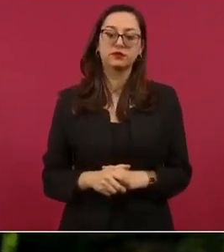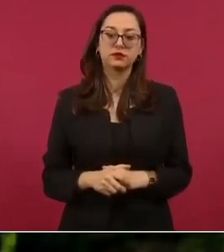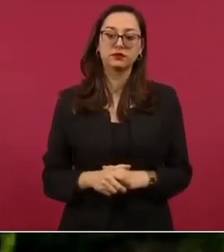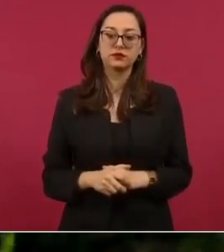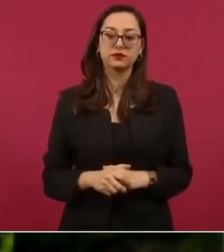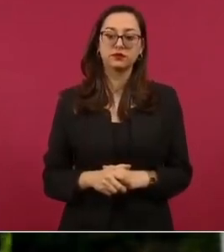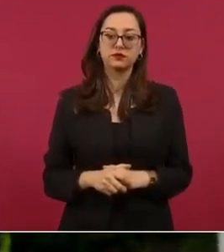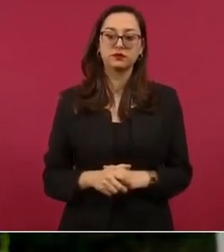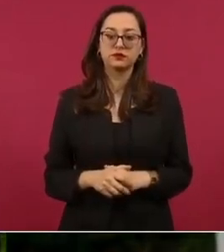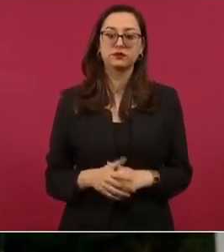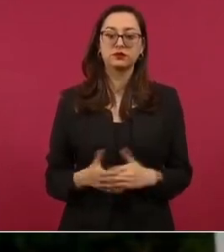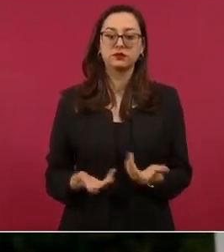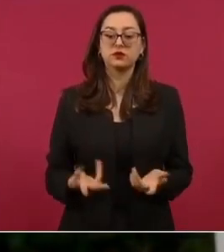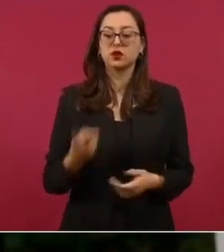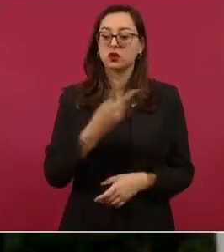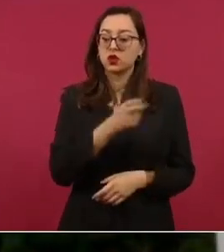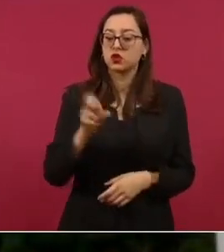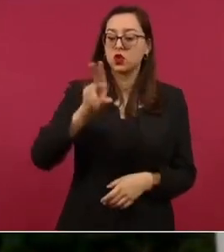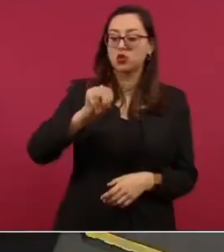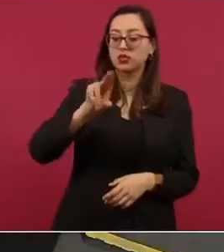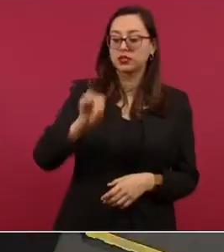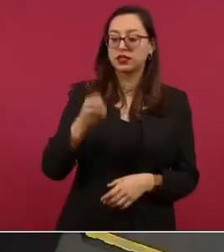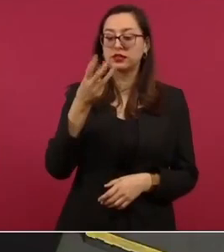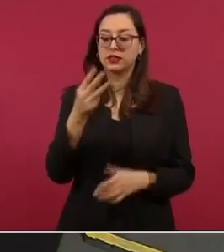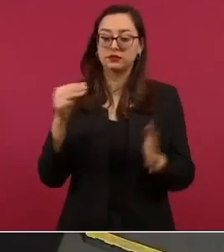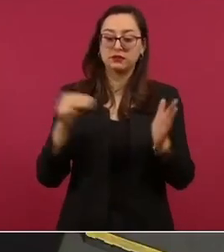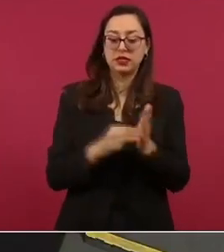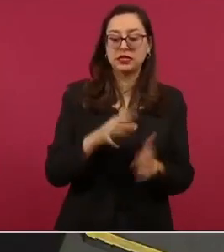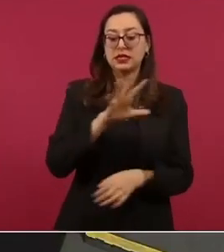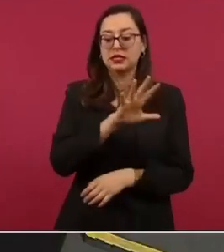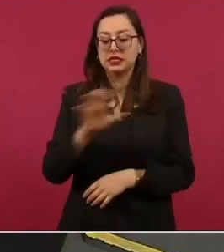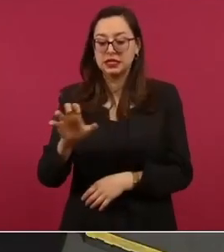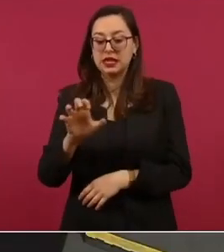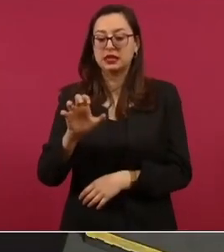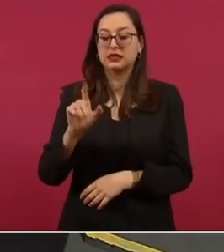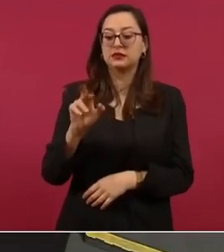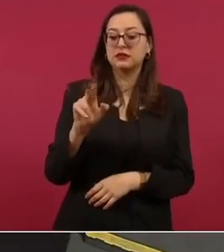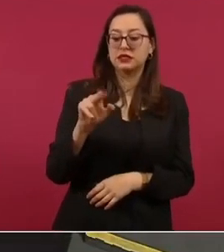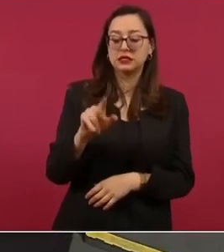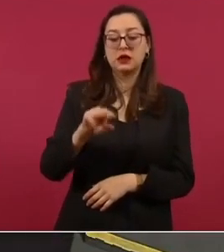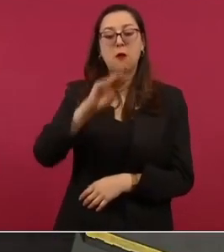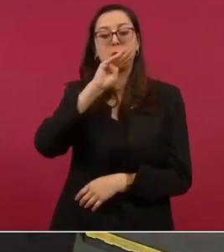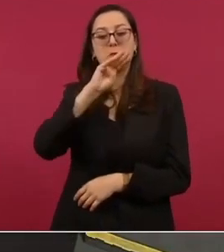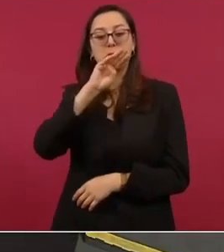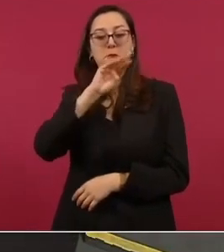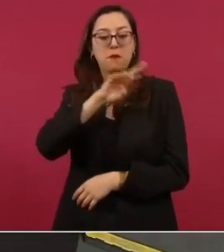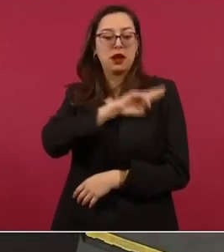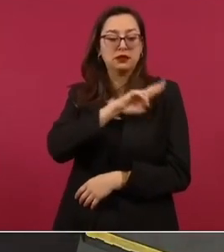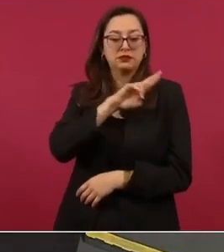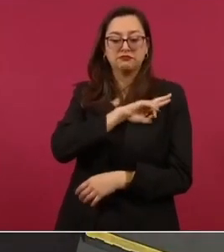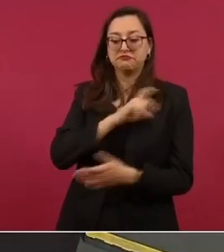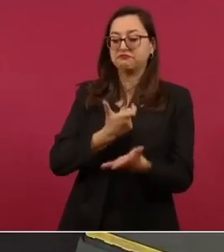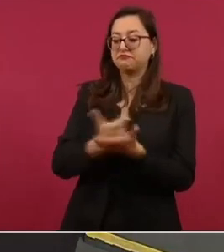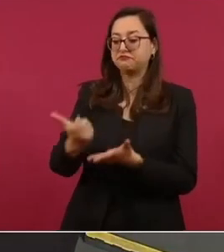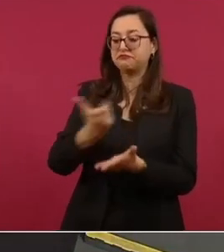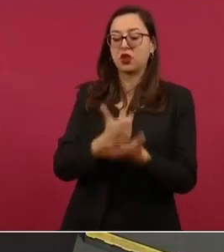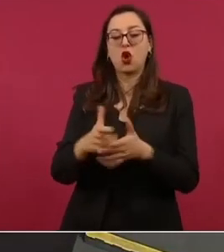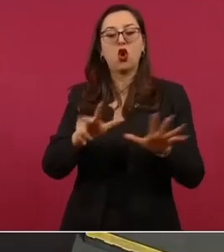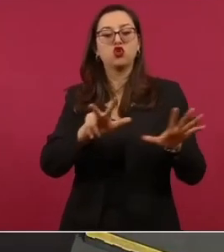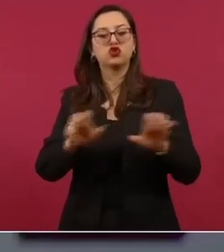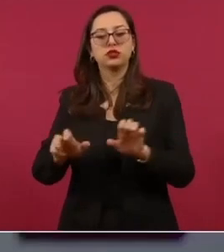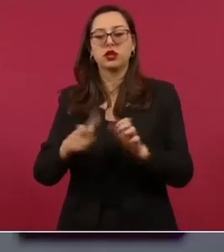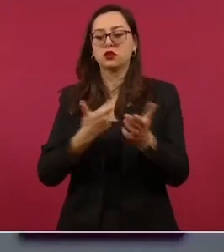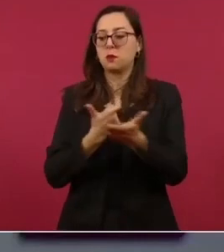ochenta y tres mil quinientas treinta y cinco madres solteras con ochocientos pesos mensuales